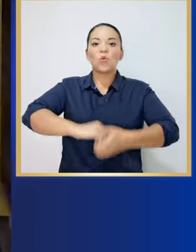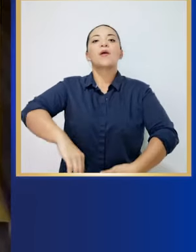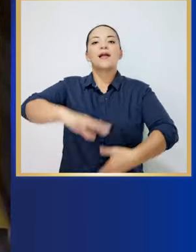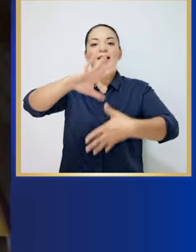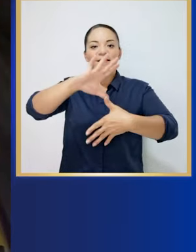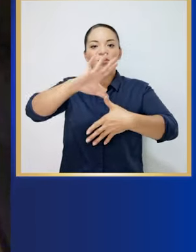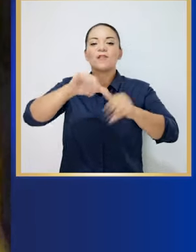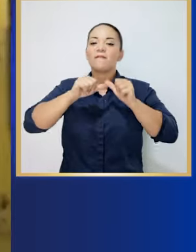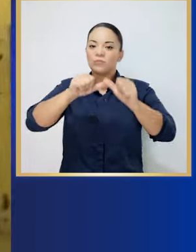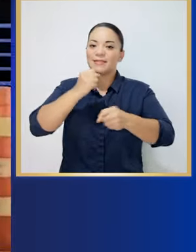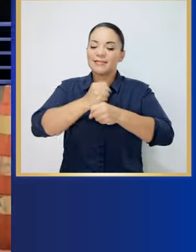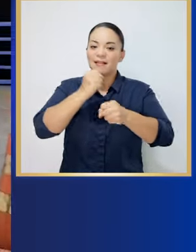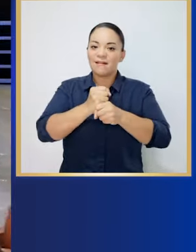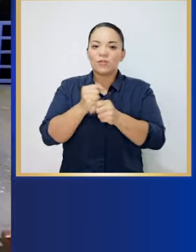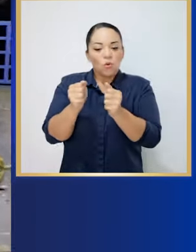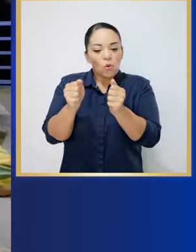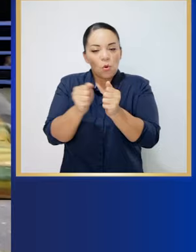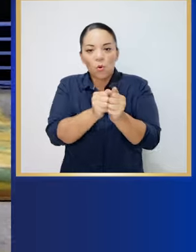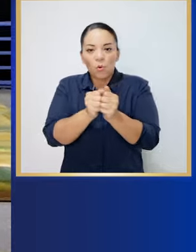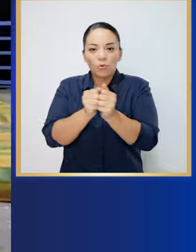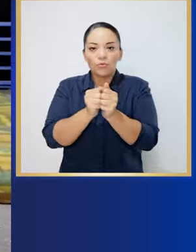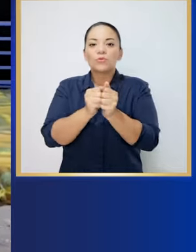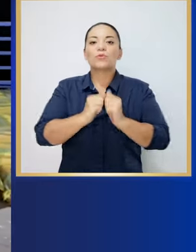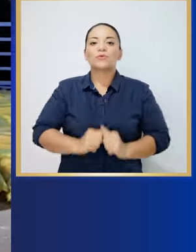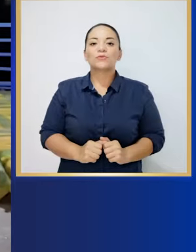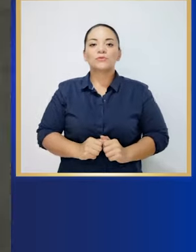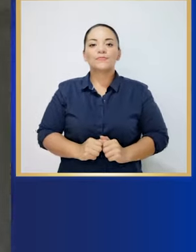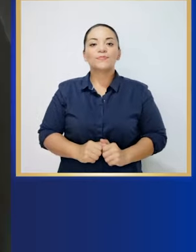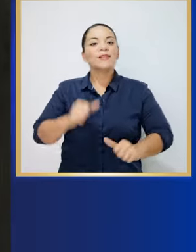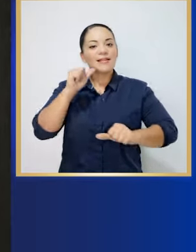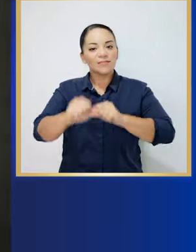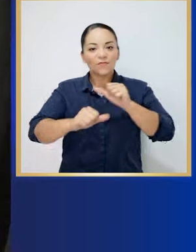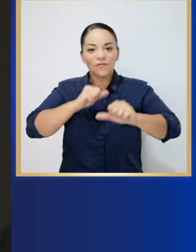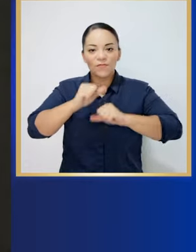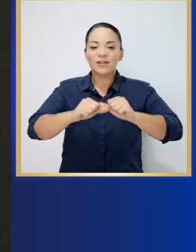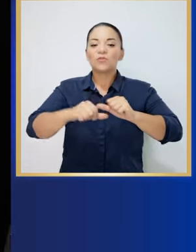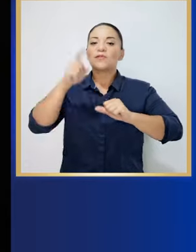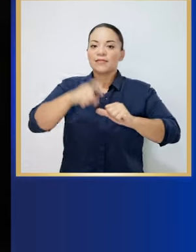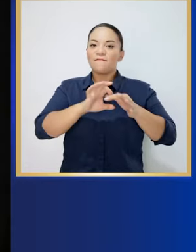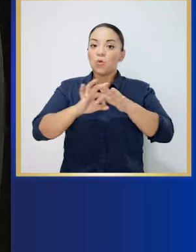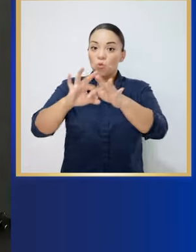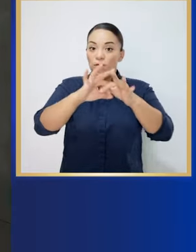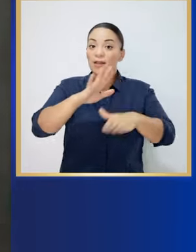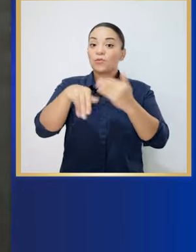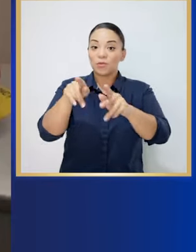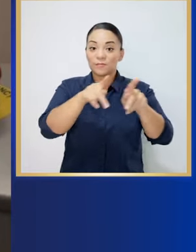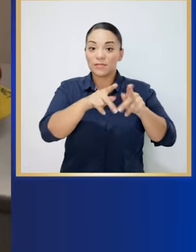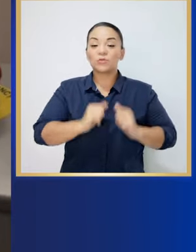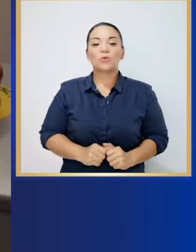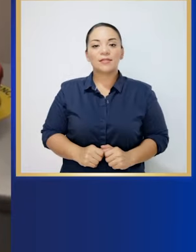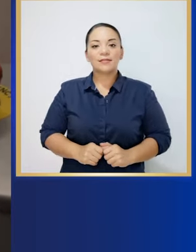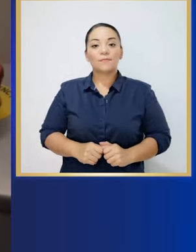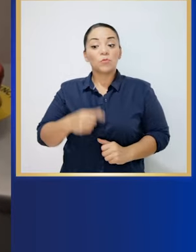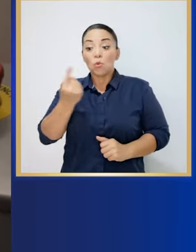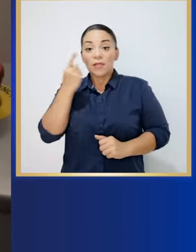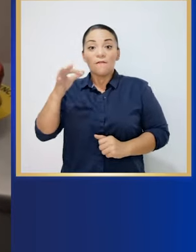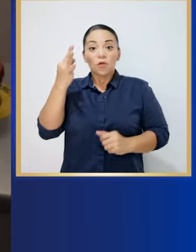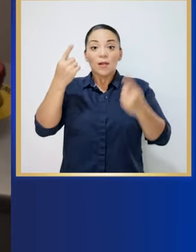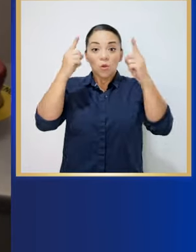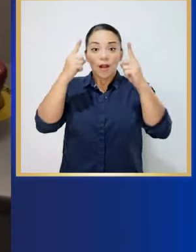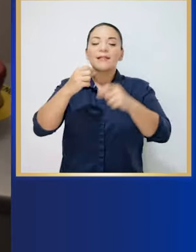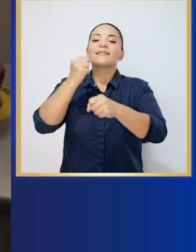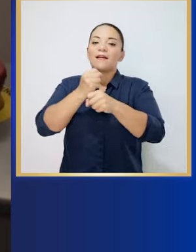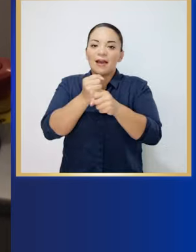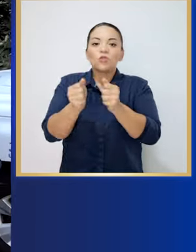aliado en la región y seguiremos trabajando hombro a hombro en este esfuerzo que nos debe unir a todos. Solo